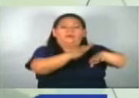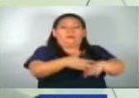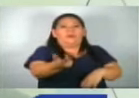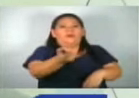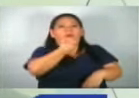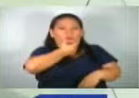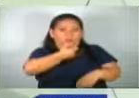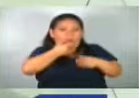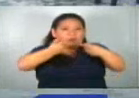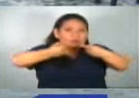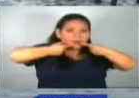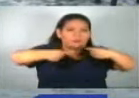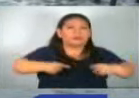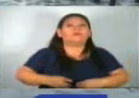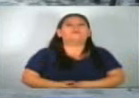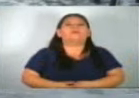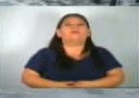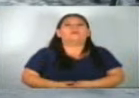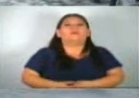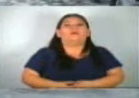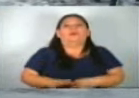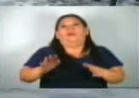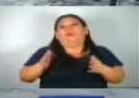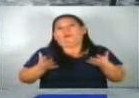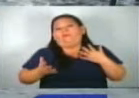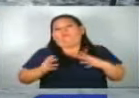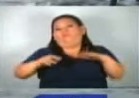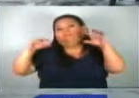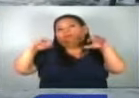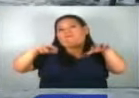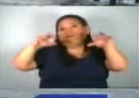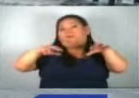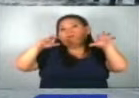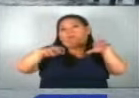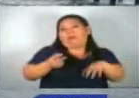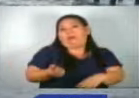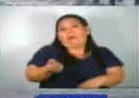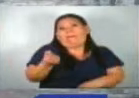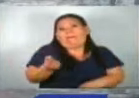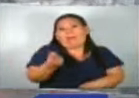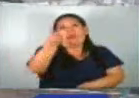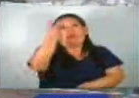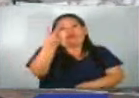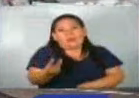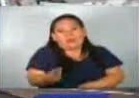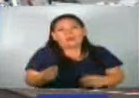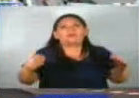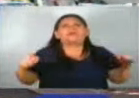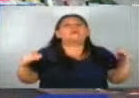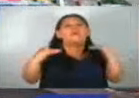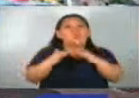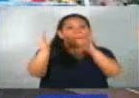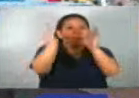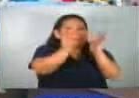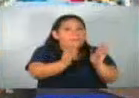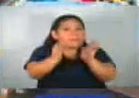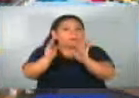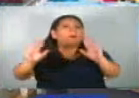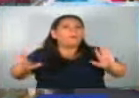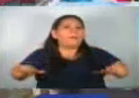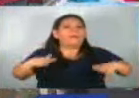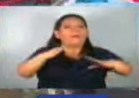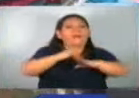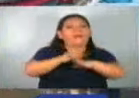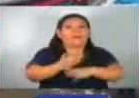se va a ir informando. Debido a las condiciones climáticas que se esperan para los próximos días, también se tomarán medidas preventivas